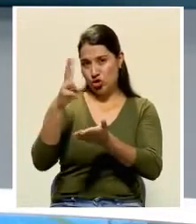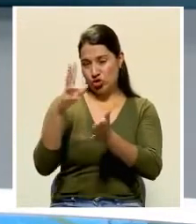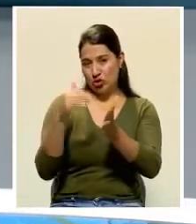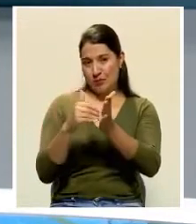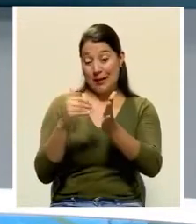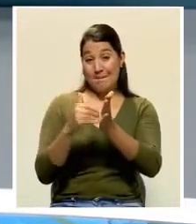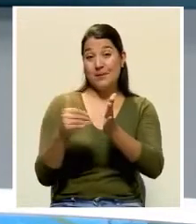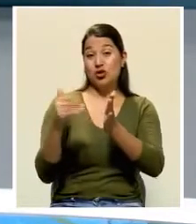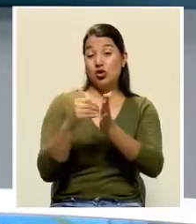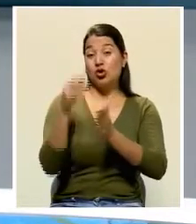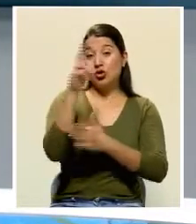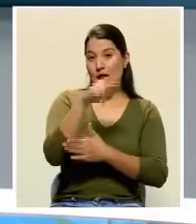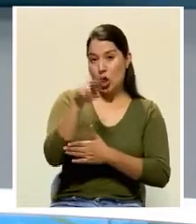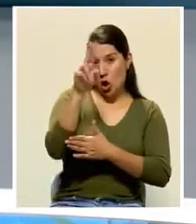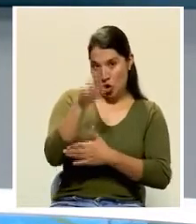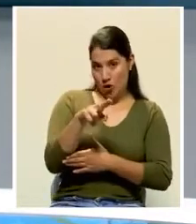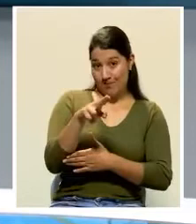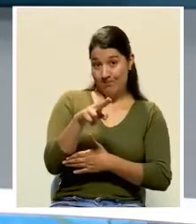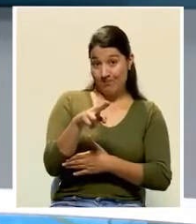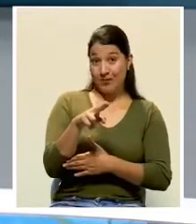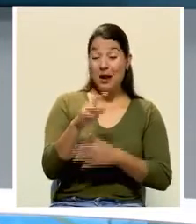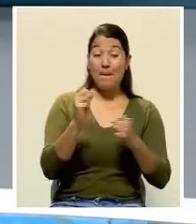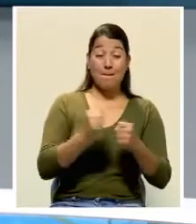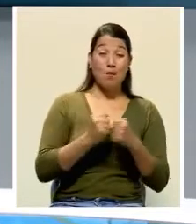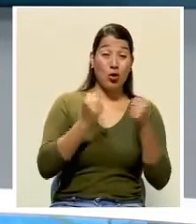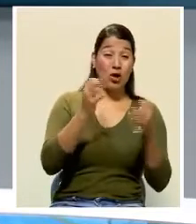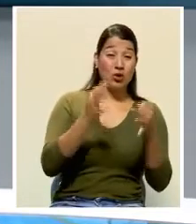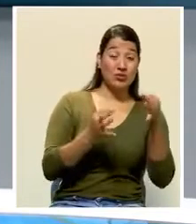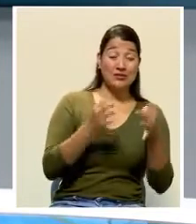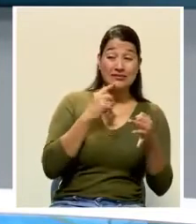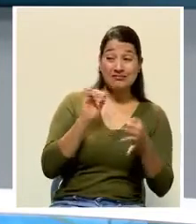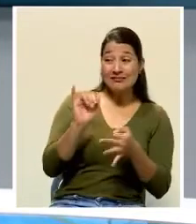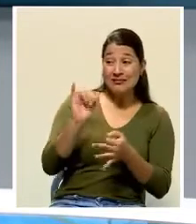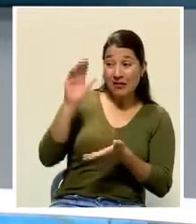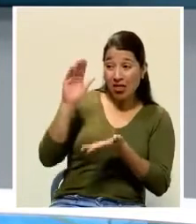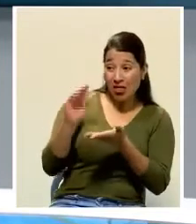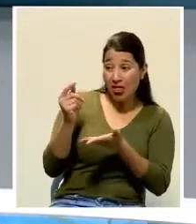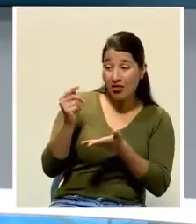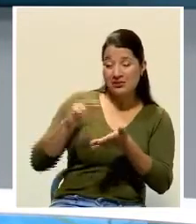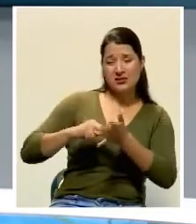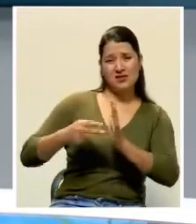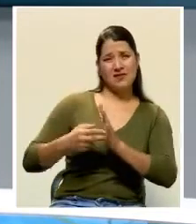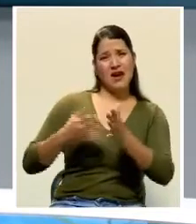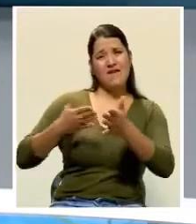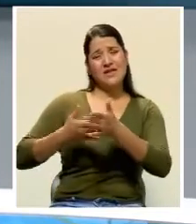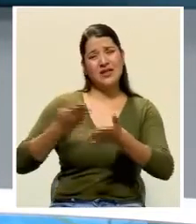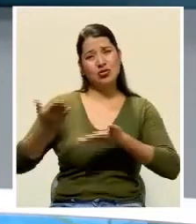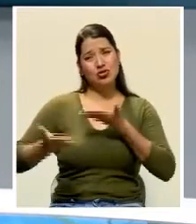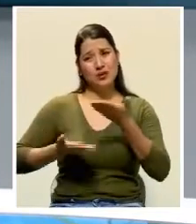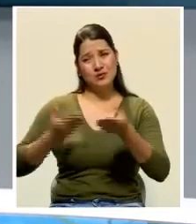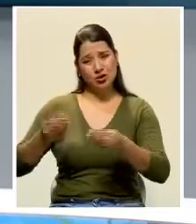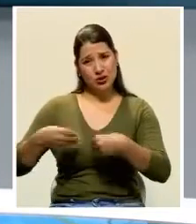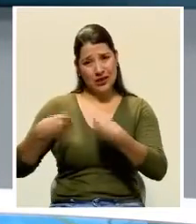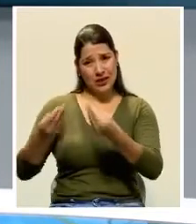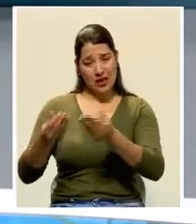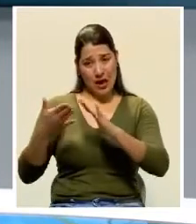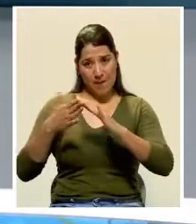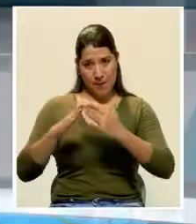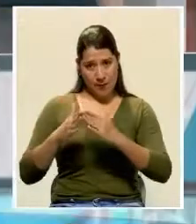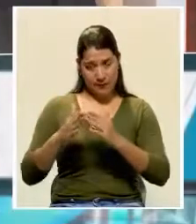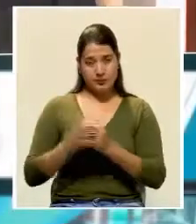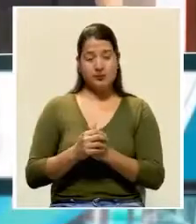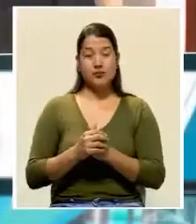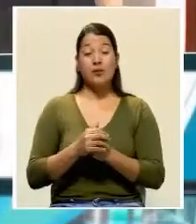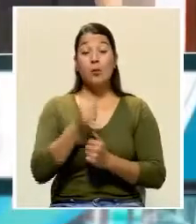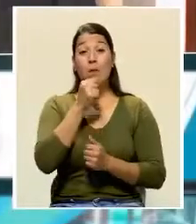jerarcas judiciales aseguran que esto afectaría los servicios que ofrecen a toda la población. El periodista